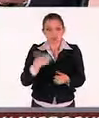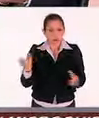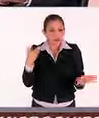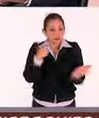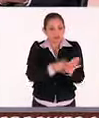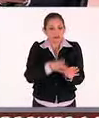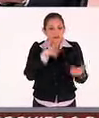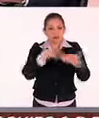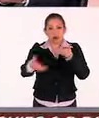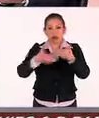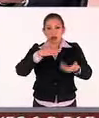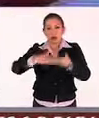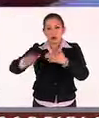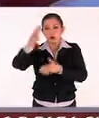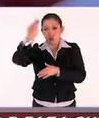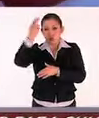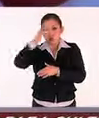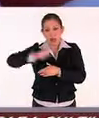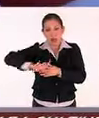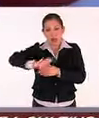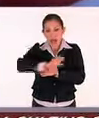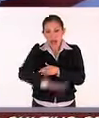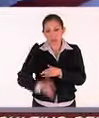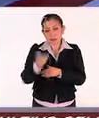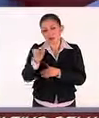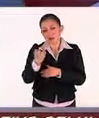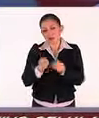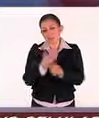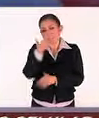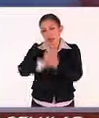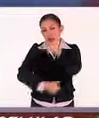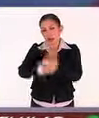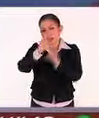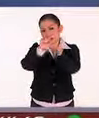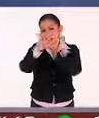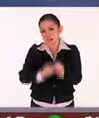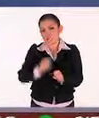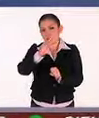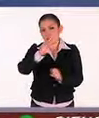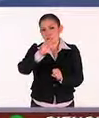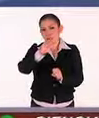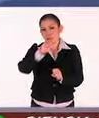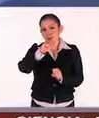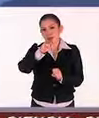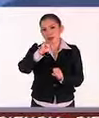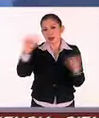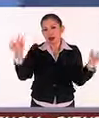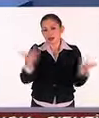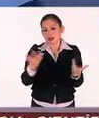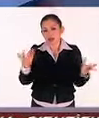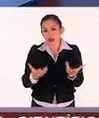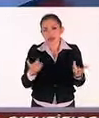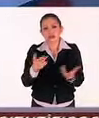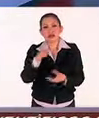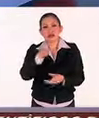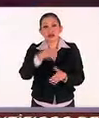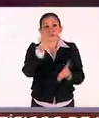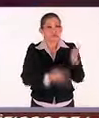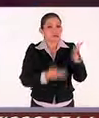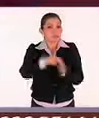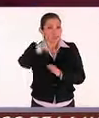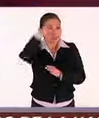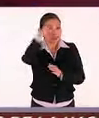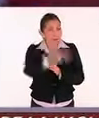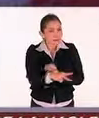vanguardia y además estamos con esta nueva carrera de ingeniería en sistemas biomédicos creando algo que hacía falta en